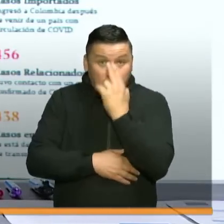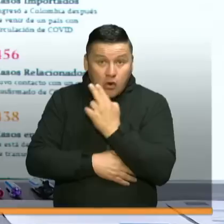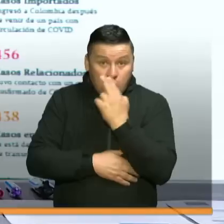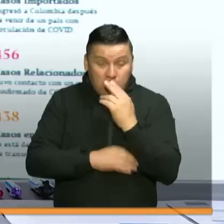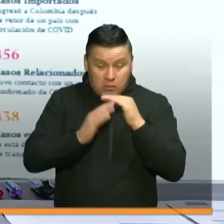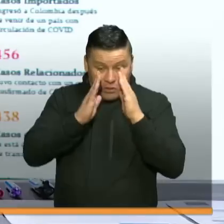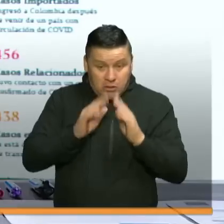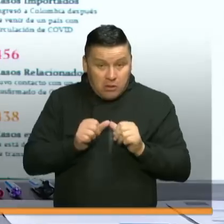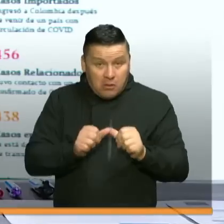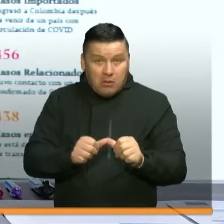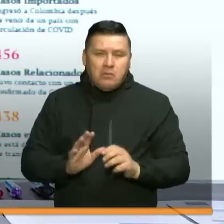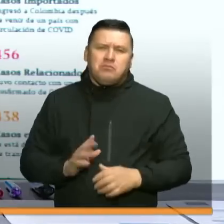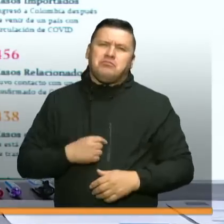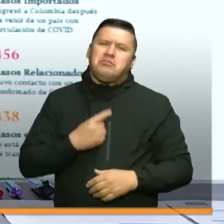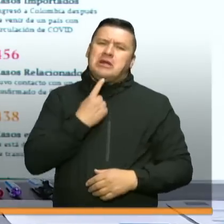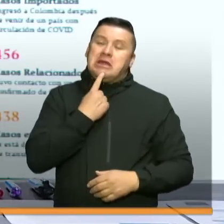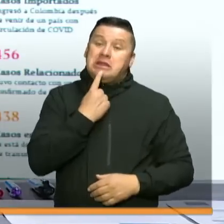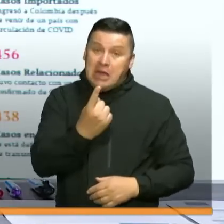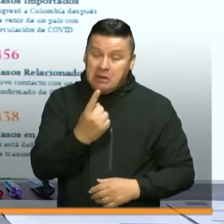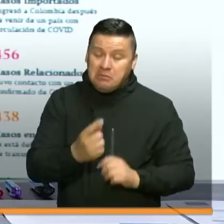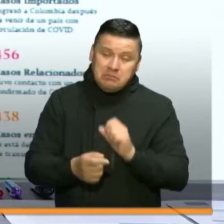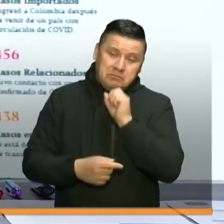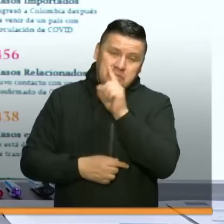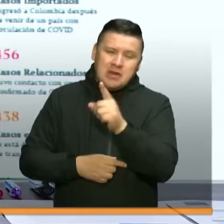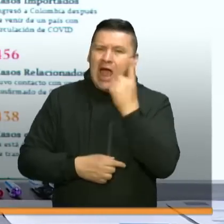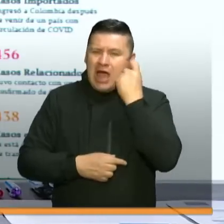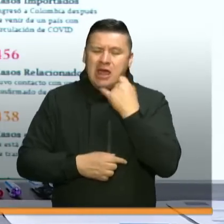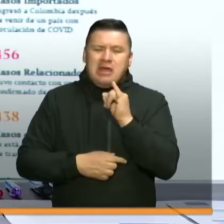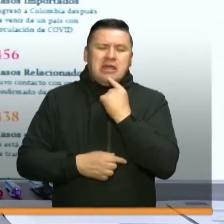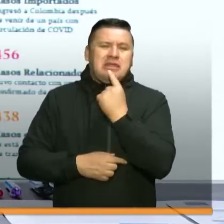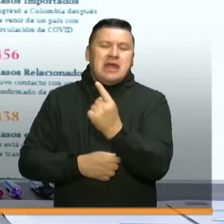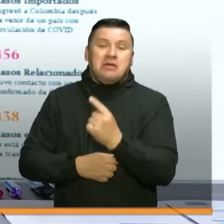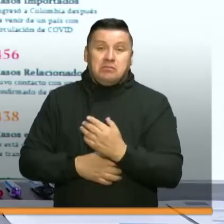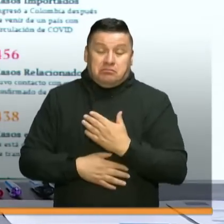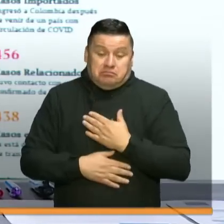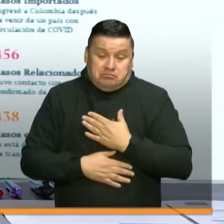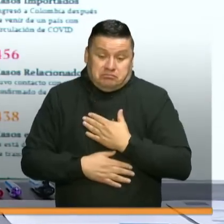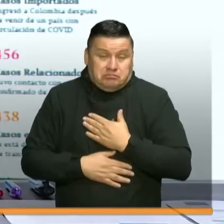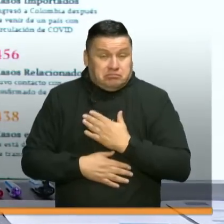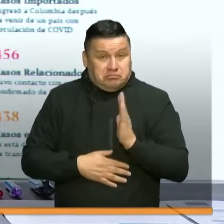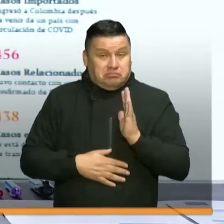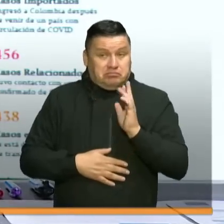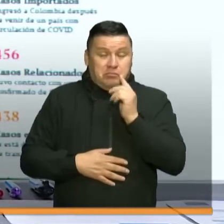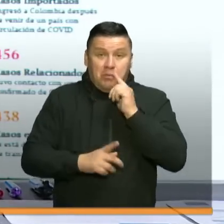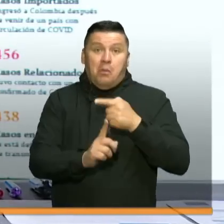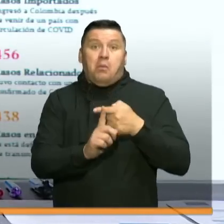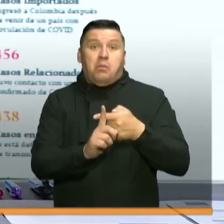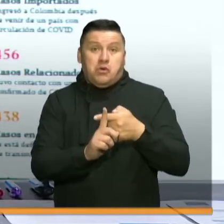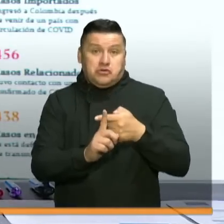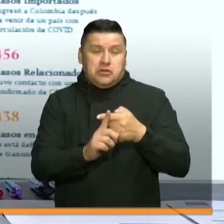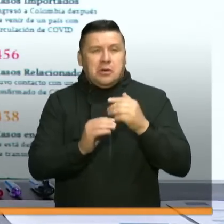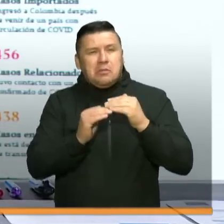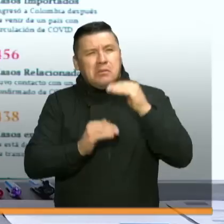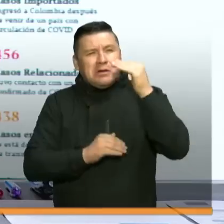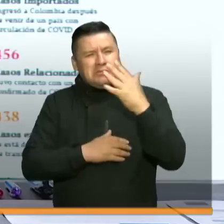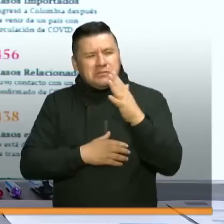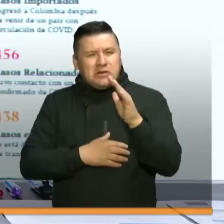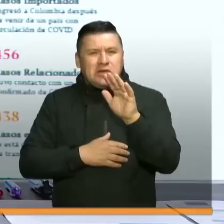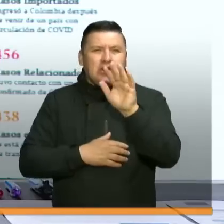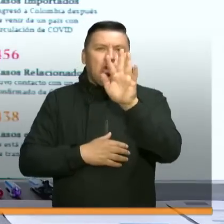con el aislamiento preventivo. Yo diría, Santiago, y lo dije ayer, que a mí me parece muy positivo que más del